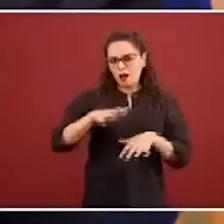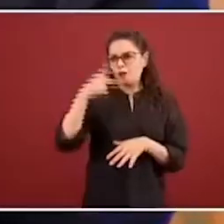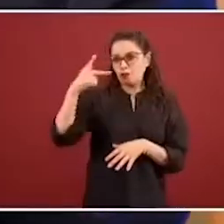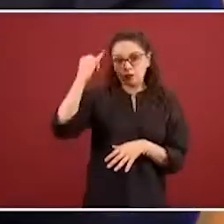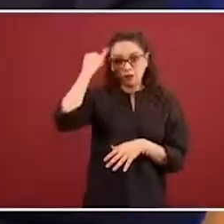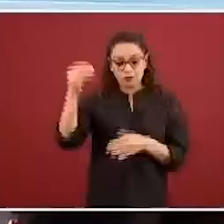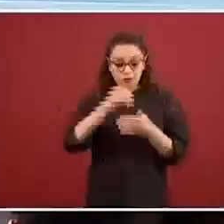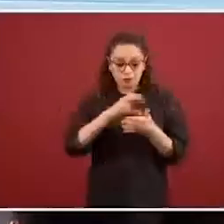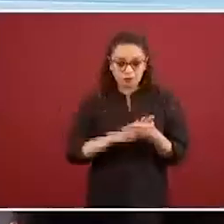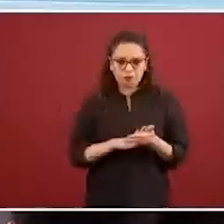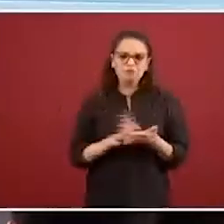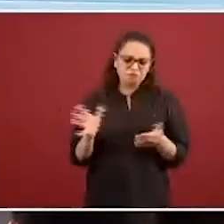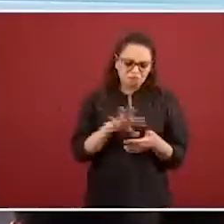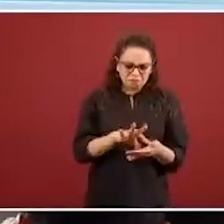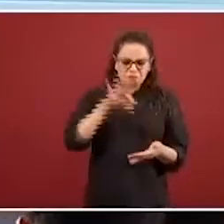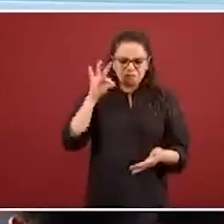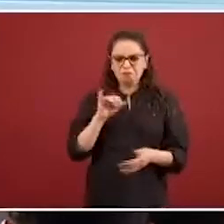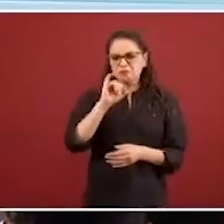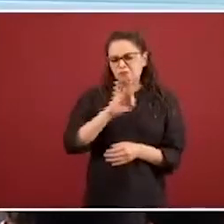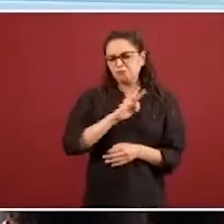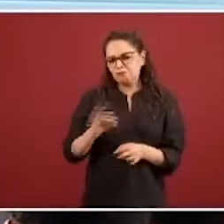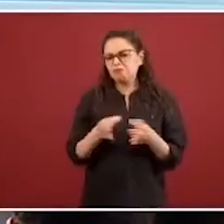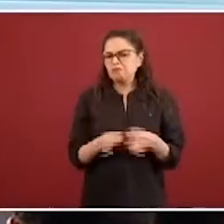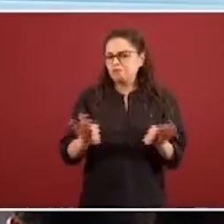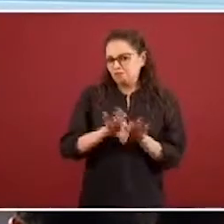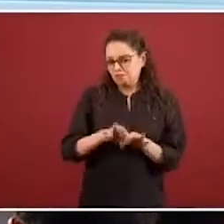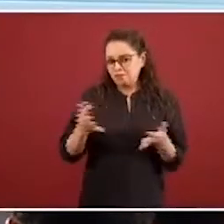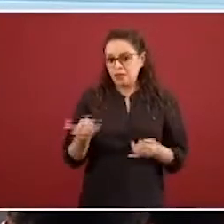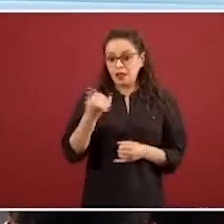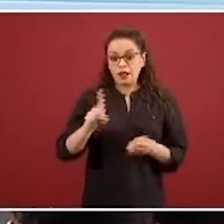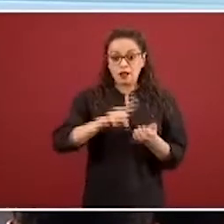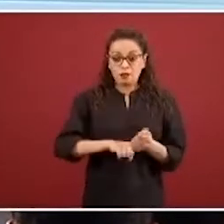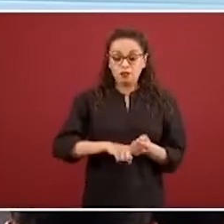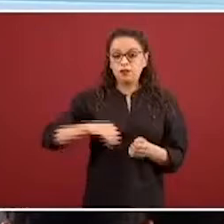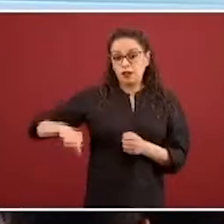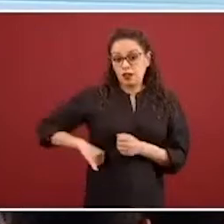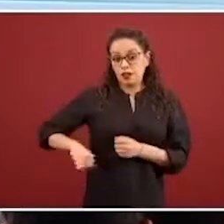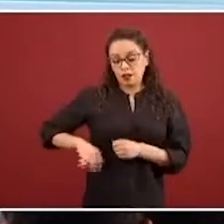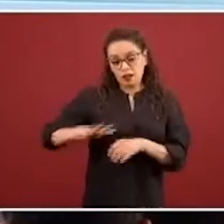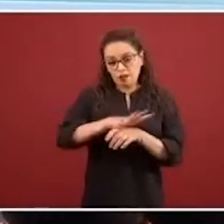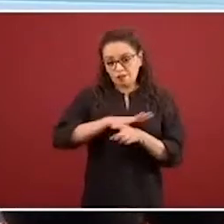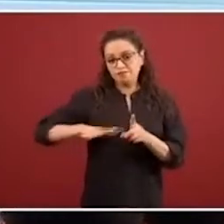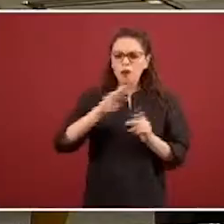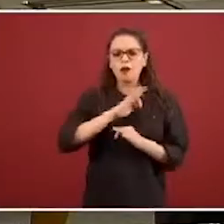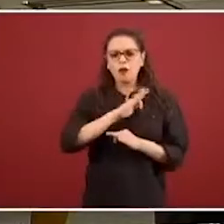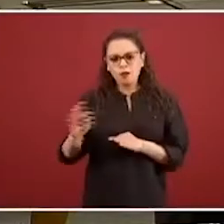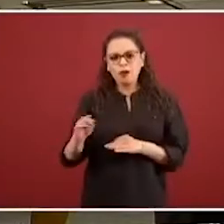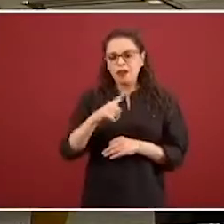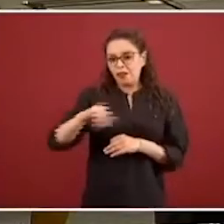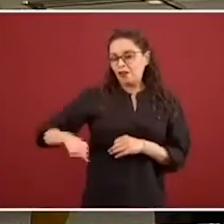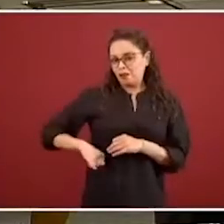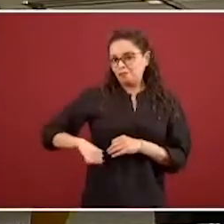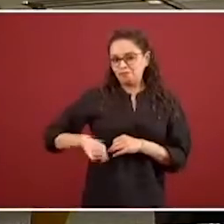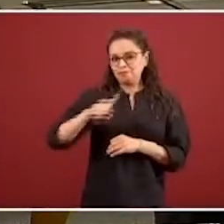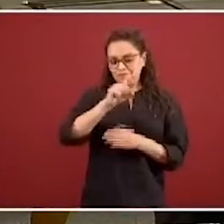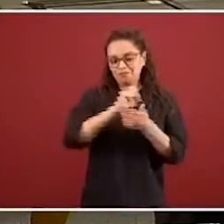Dijo que para este resultado fueron analizadas 375 de 26 mil unidades de salud monitoras de enfermedades respiratorias en el país